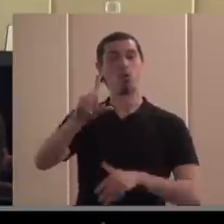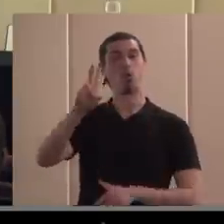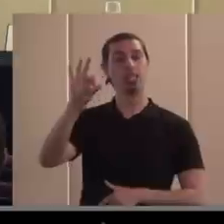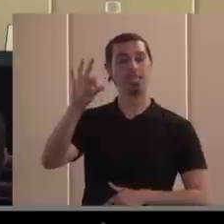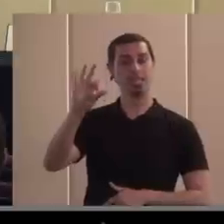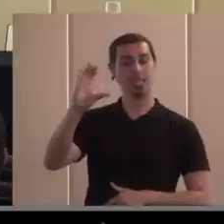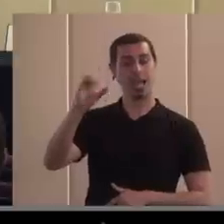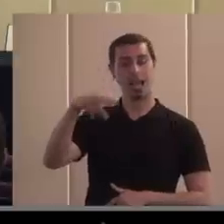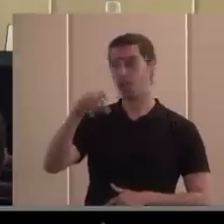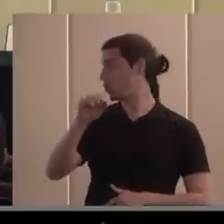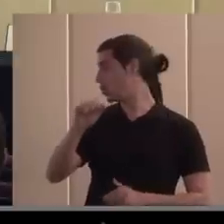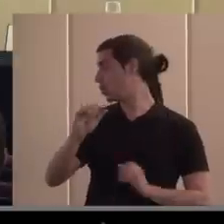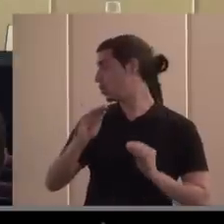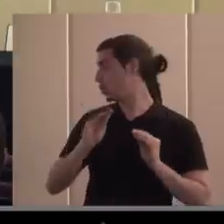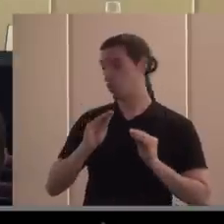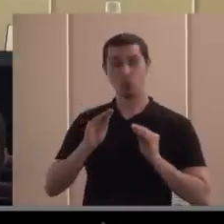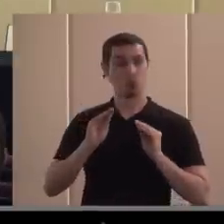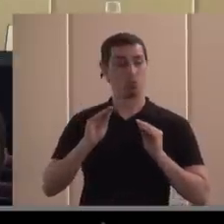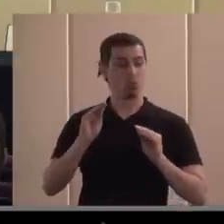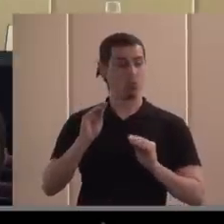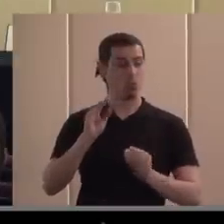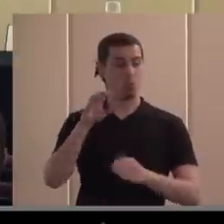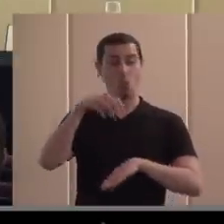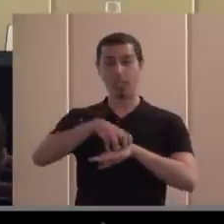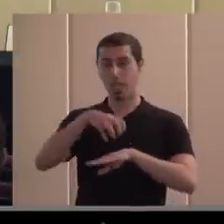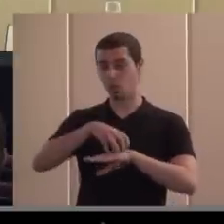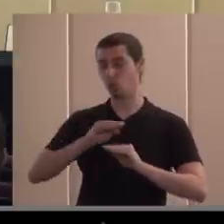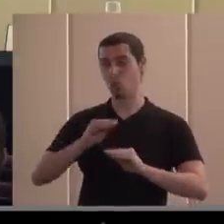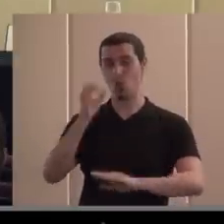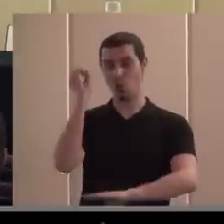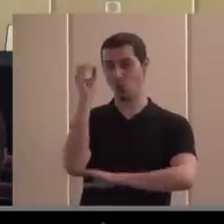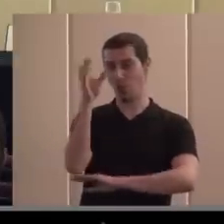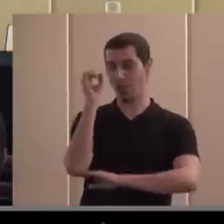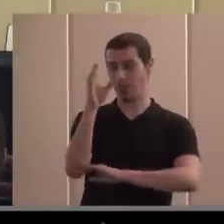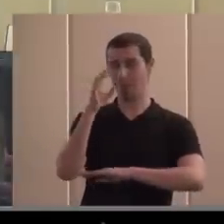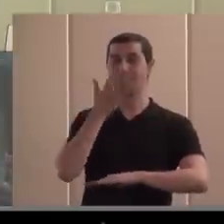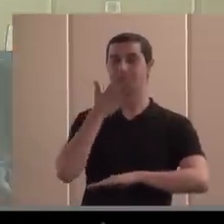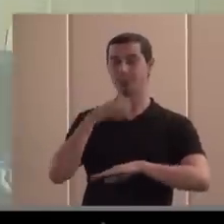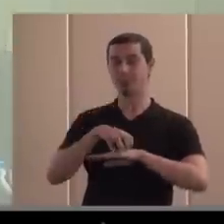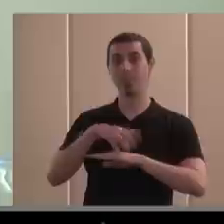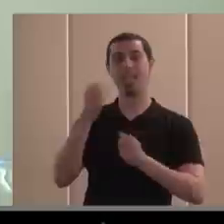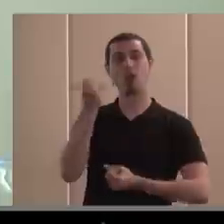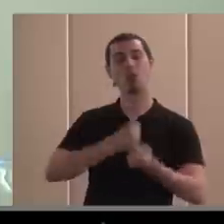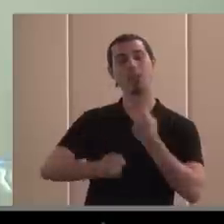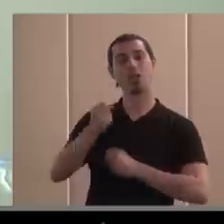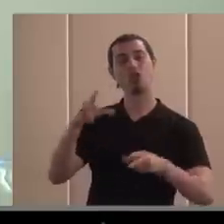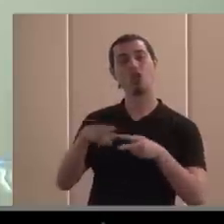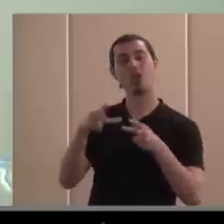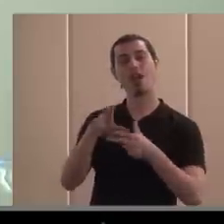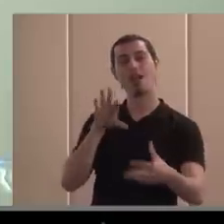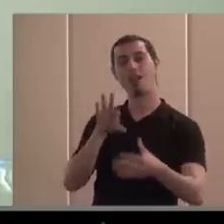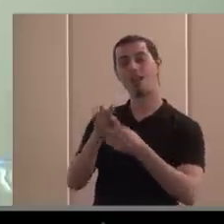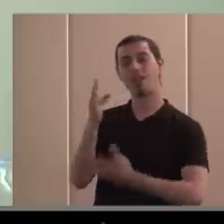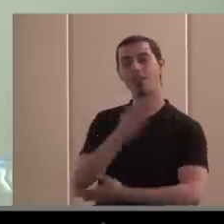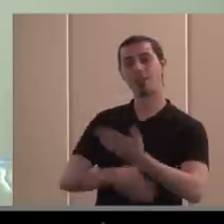esta ponencia sobre economía social y discapacidad. La verdad es que Luis